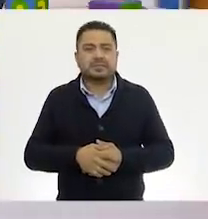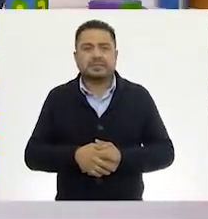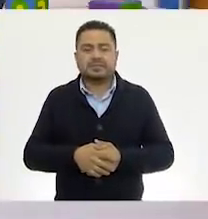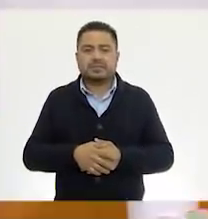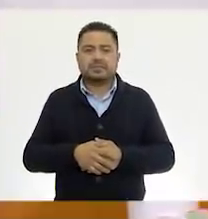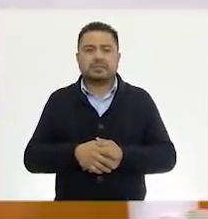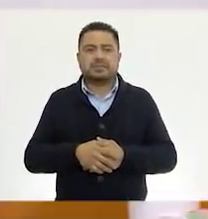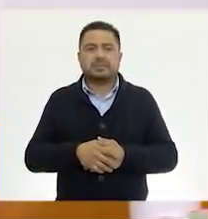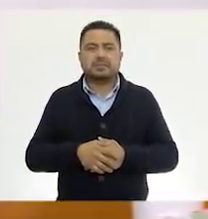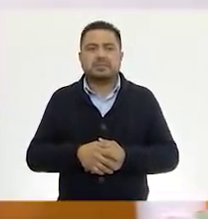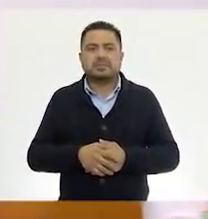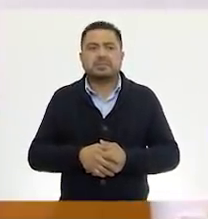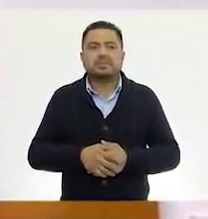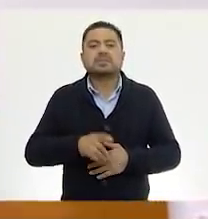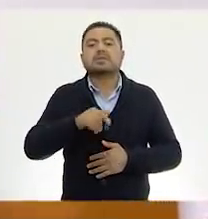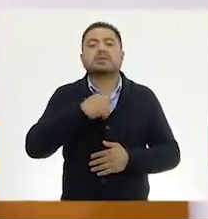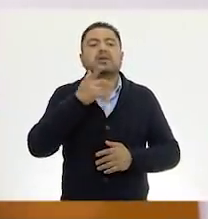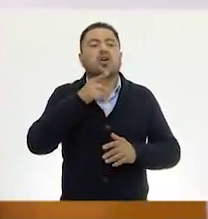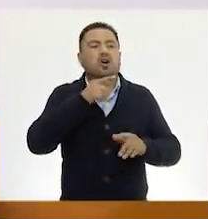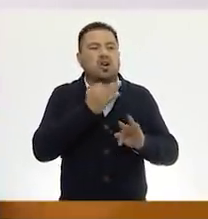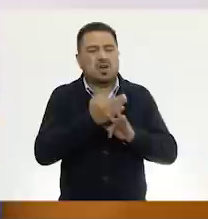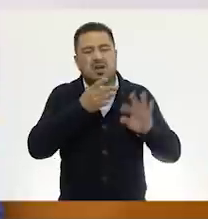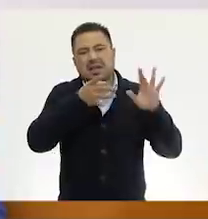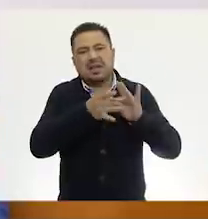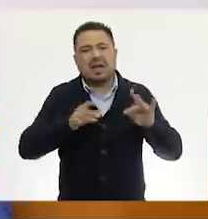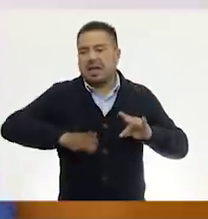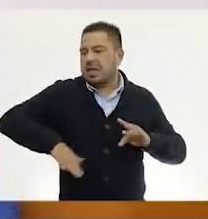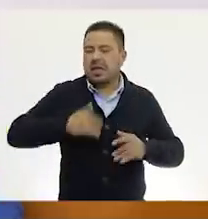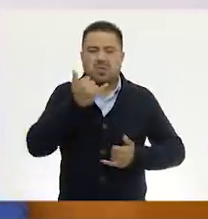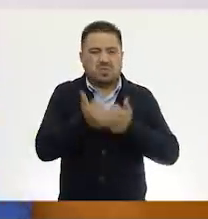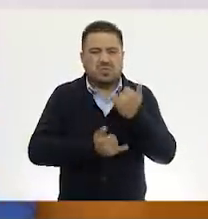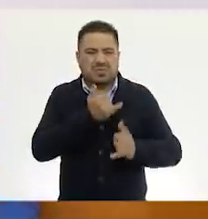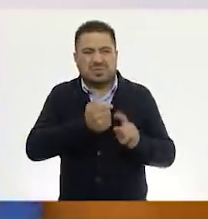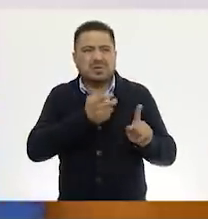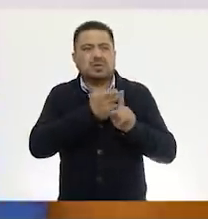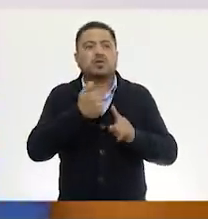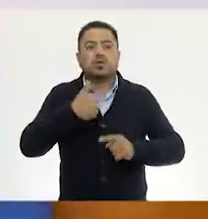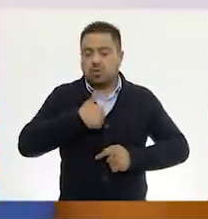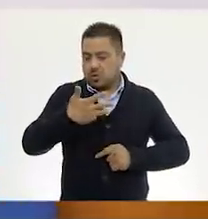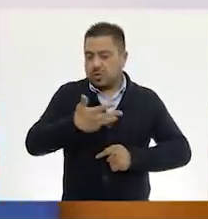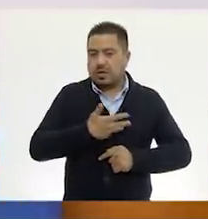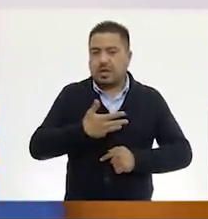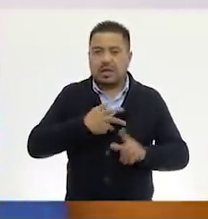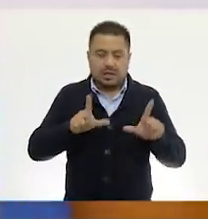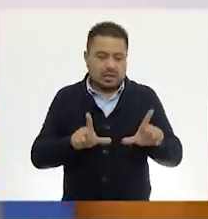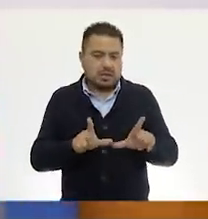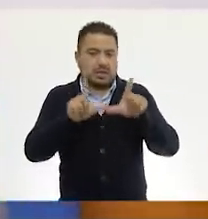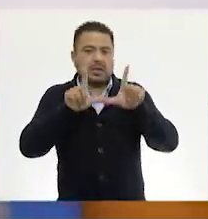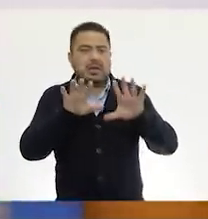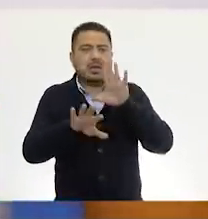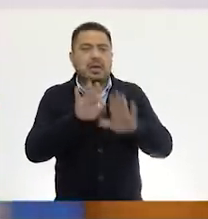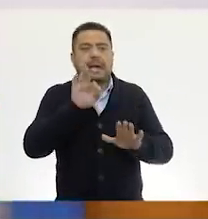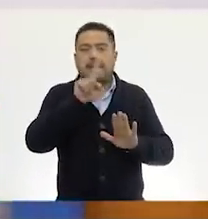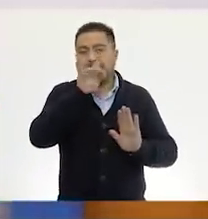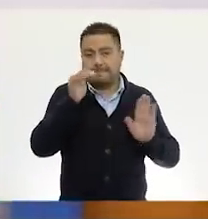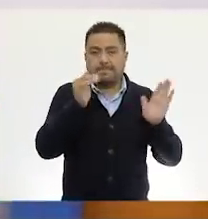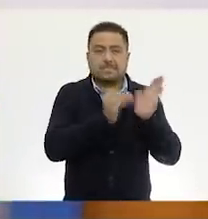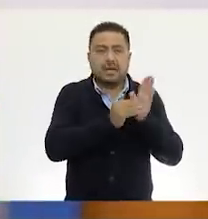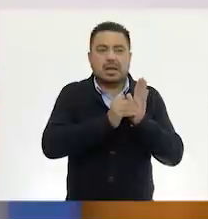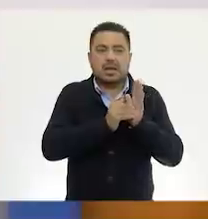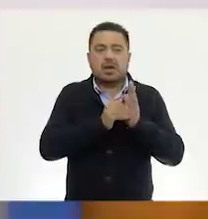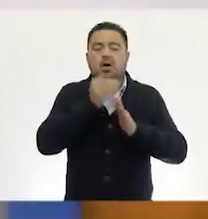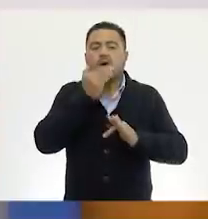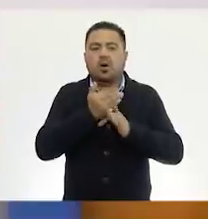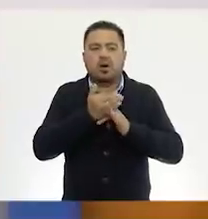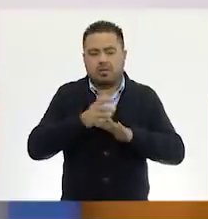Muy bien. Y siguiendo las instrucciones del juego, yo tengo las tarjetas que valen por mil. Muy bien.